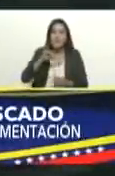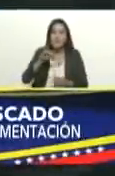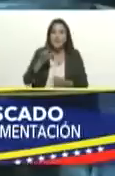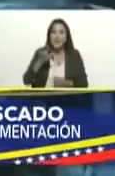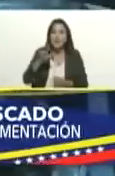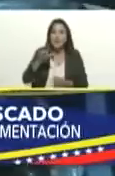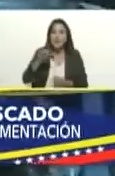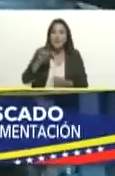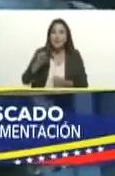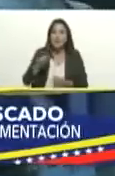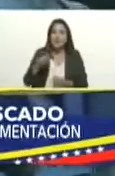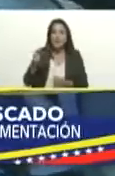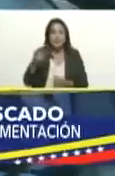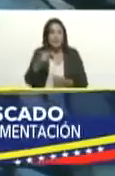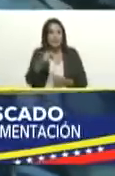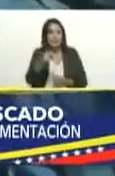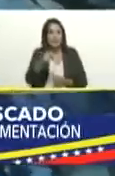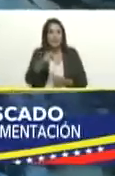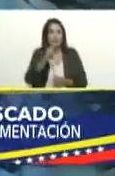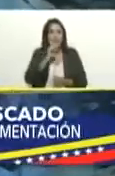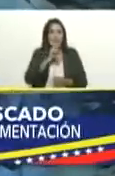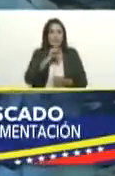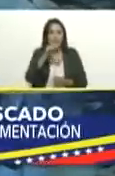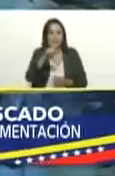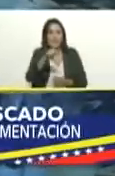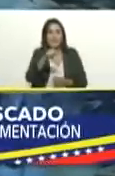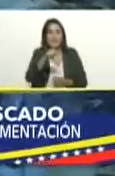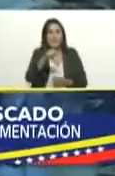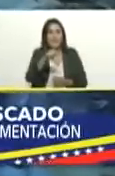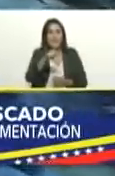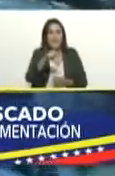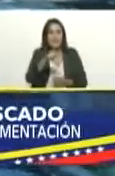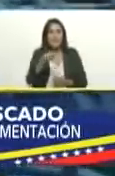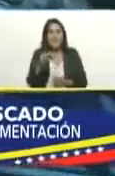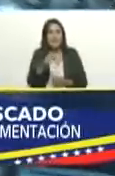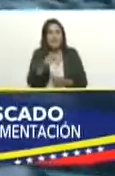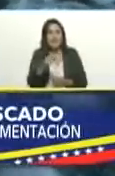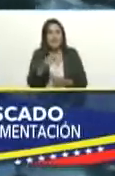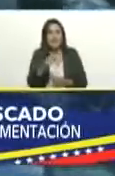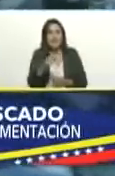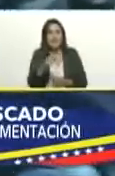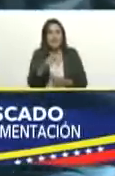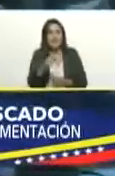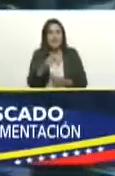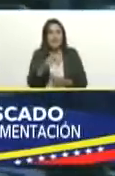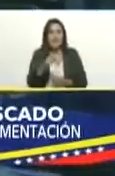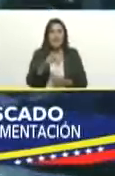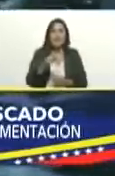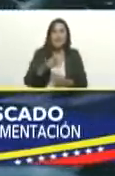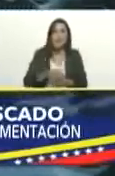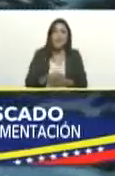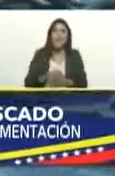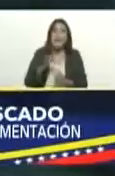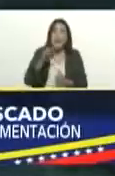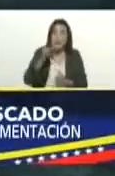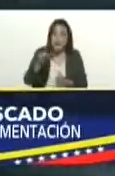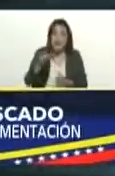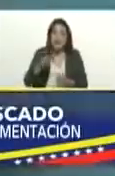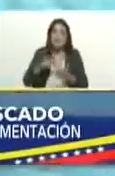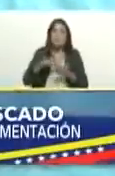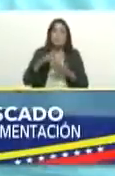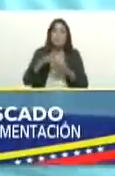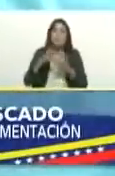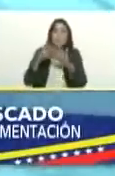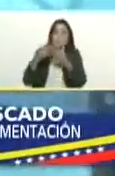muchas gracias saludo nuestro presidente efectivamente pues esta planta procesadora de pescado fue